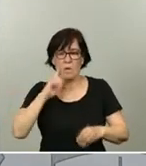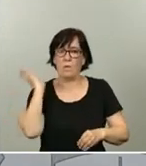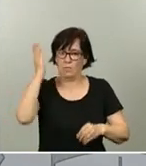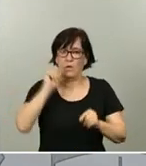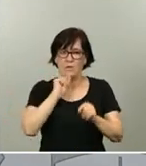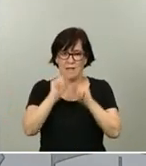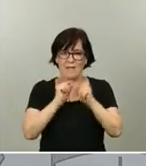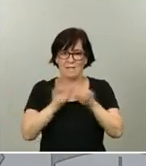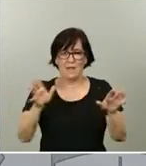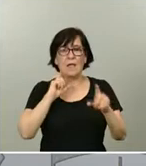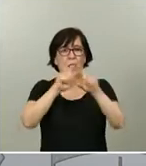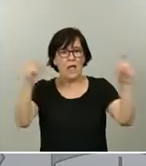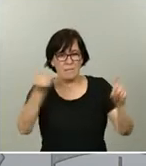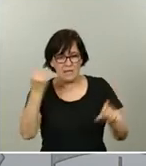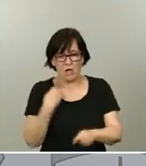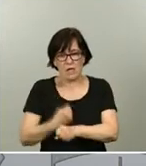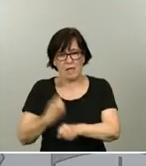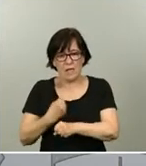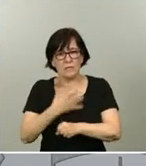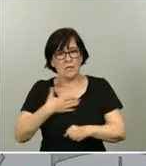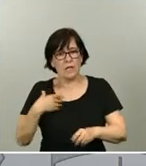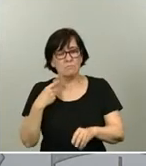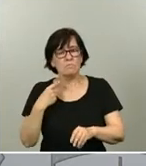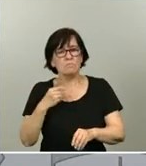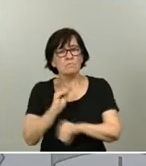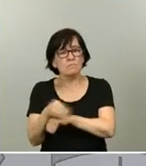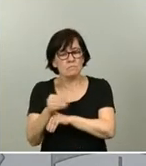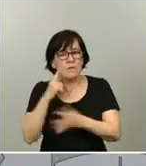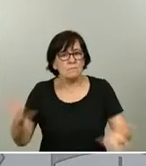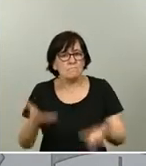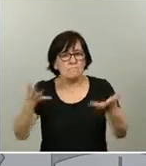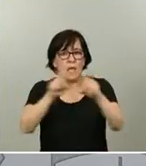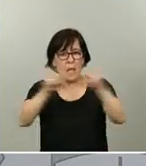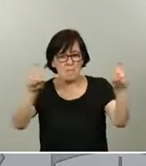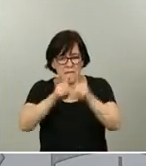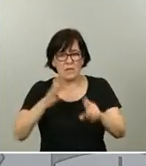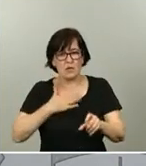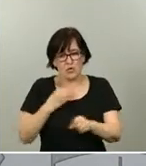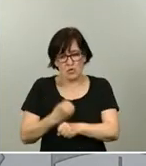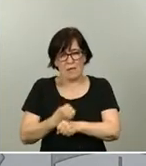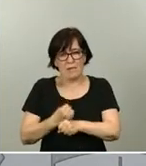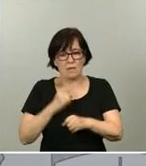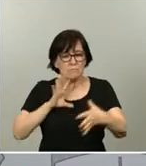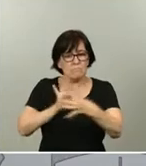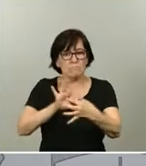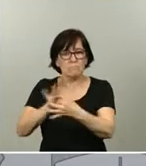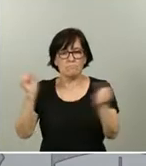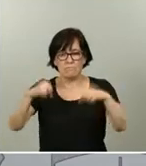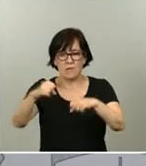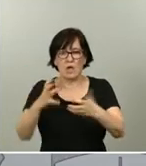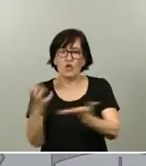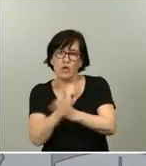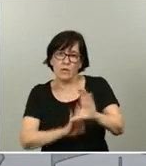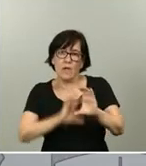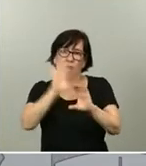empresarios y trabajadores que quieren preservar y relanzar sus empresas y sus empleos, alianzas entre todos los pueblos de España, la